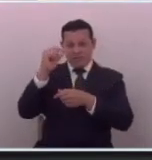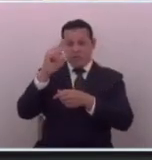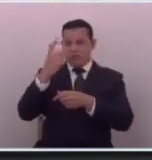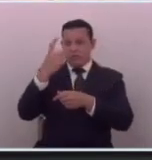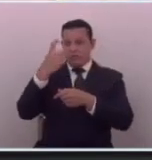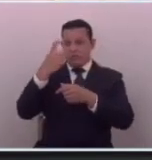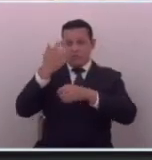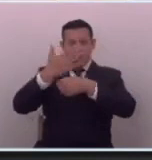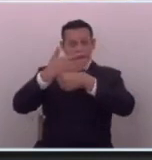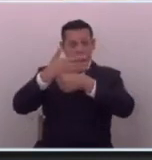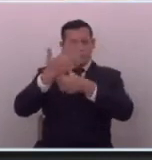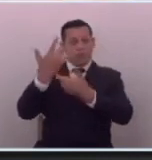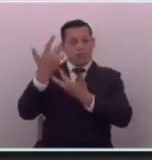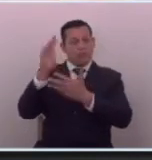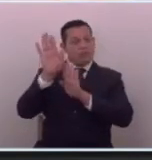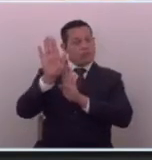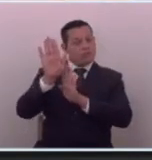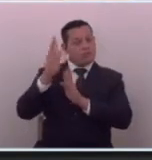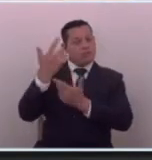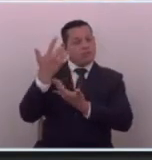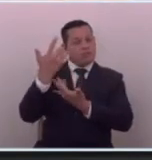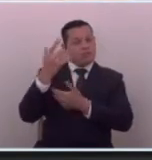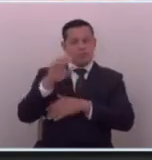no ha empezado la campaña tienen que calmarse